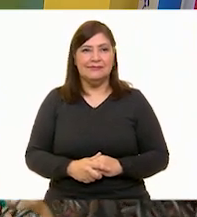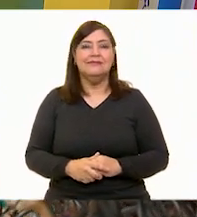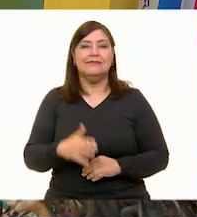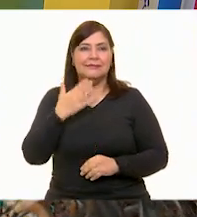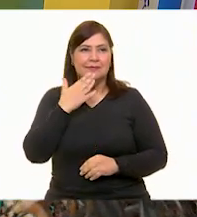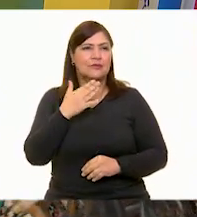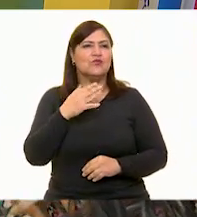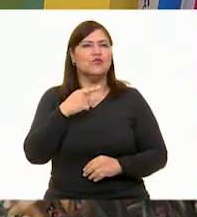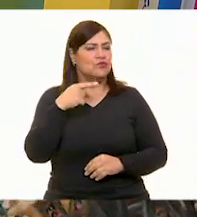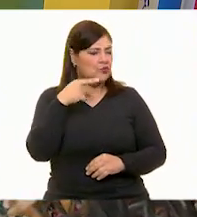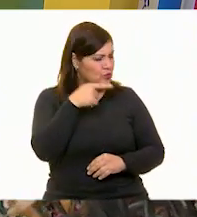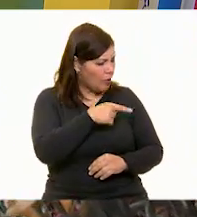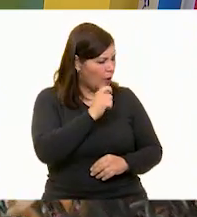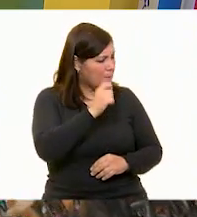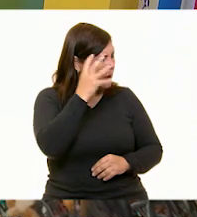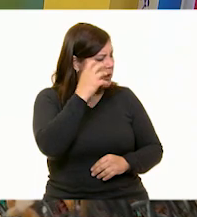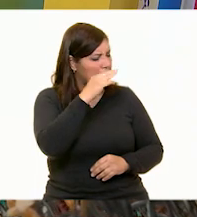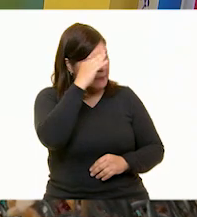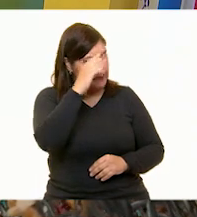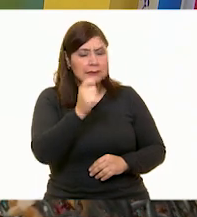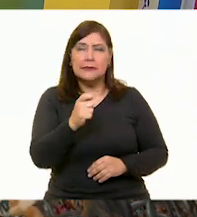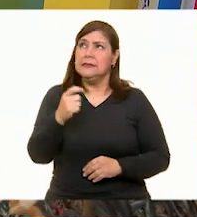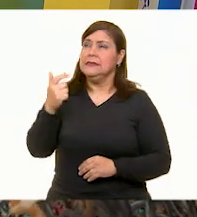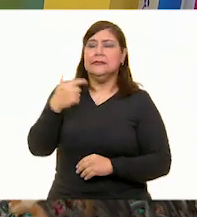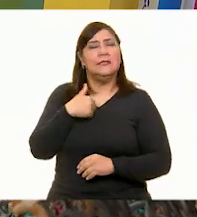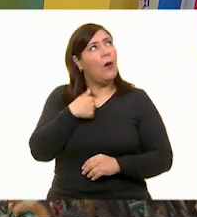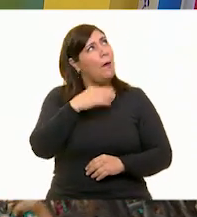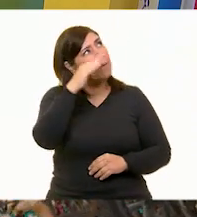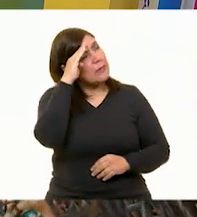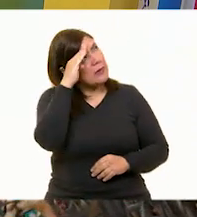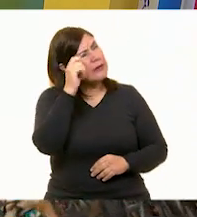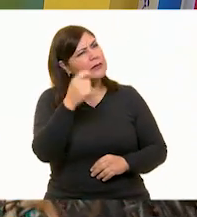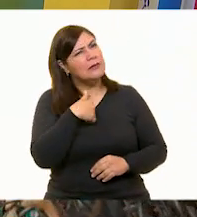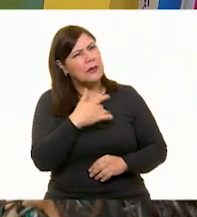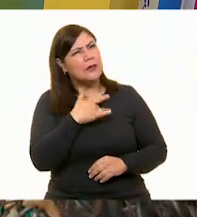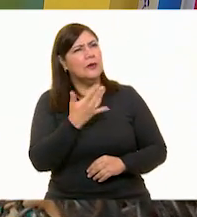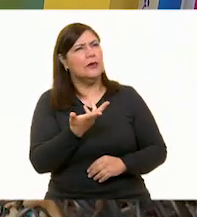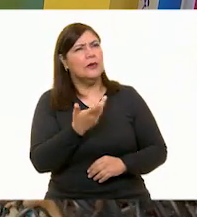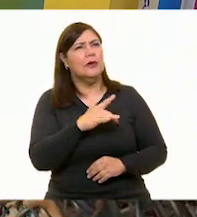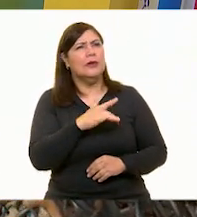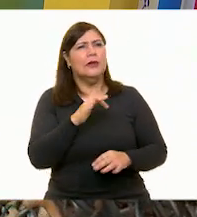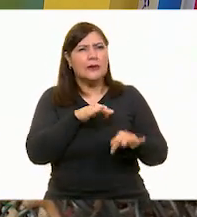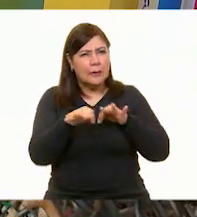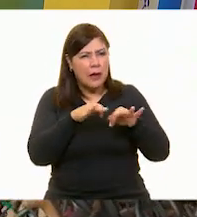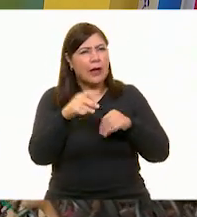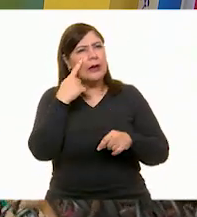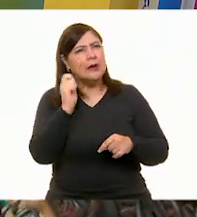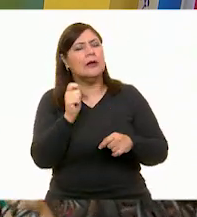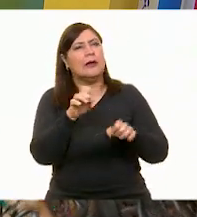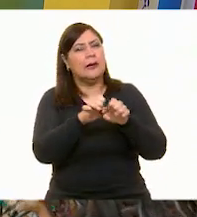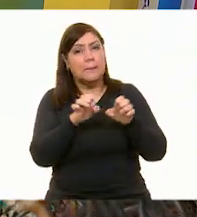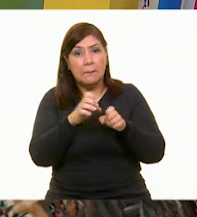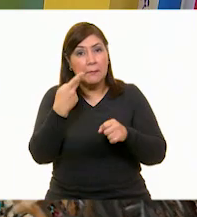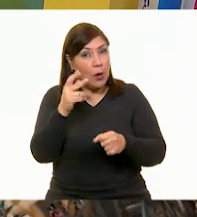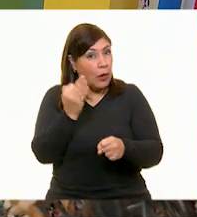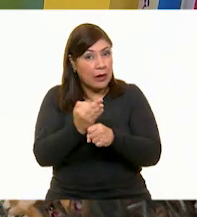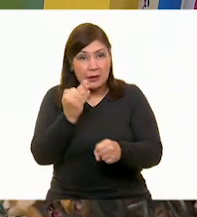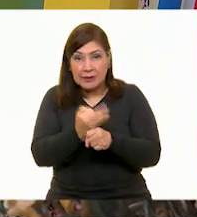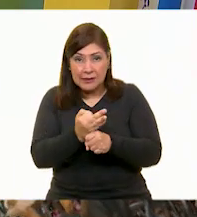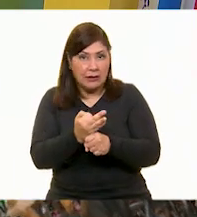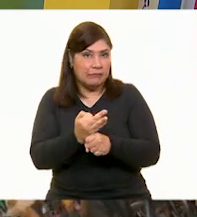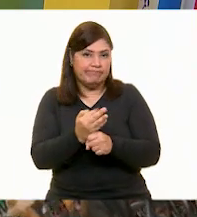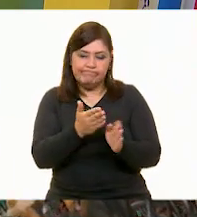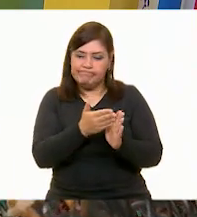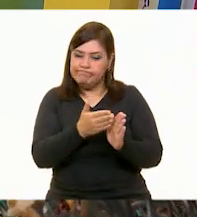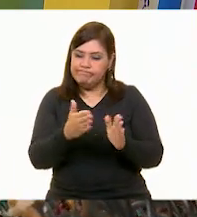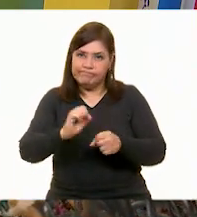Así es. ¿Tú qué piensas, Panchito? Pues que a mí me gusta mucho trabajar en equipo, pero ahorita con la pandemia creo que todavía es